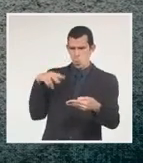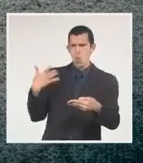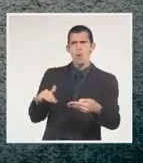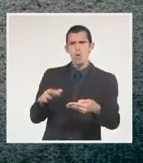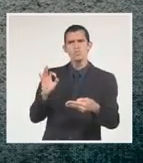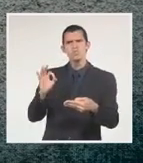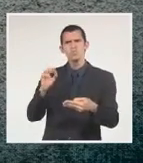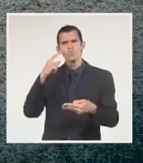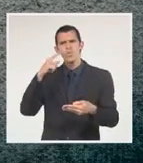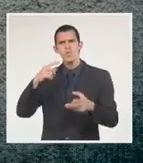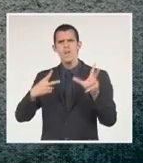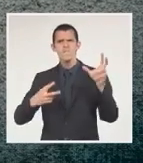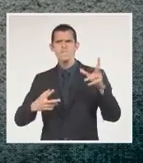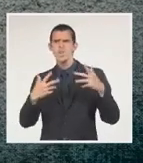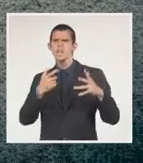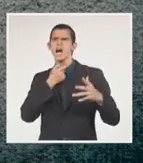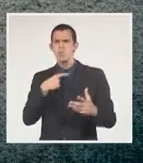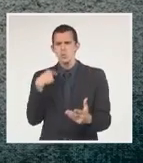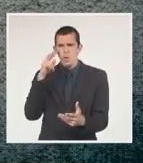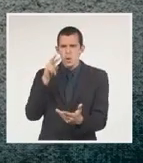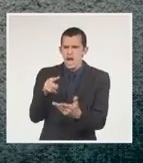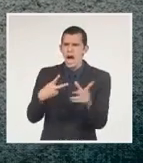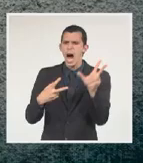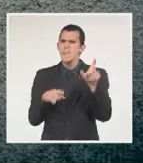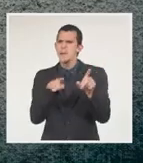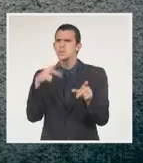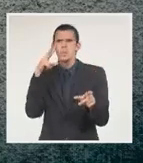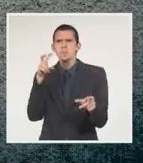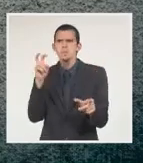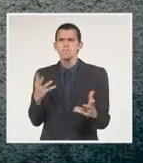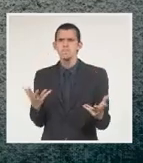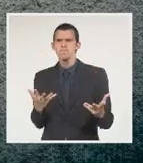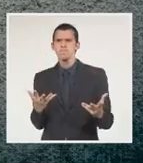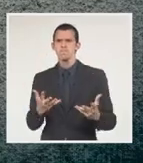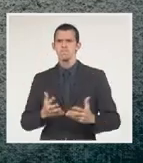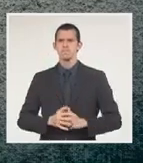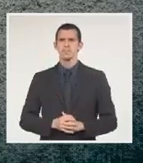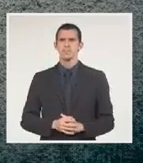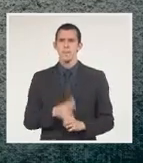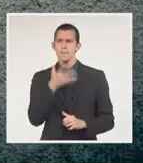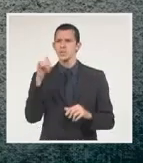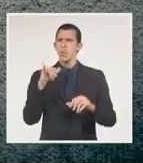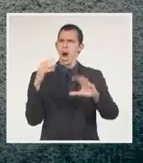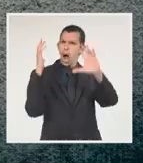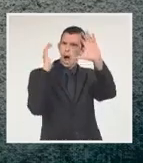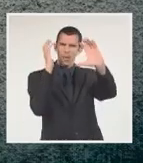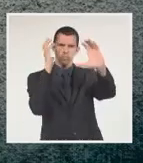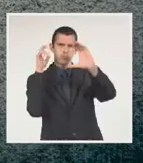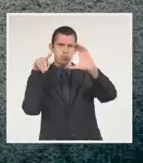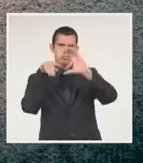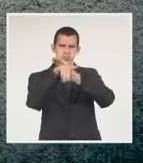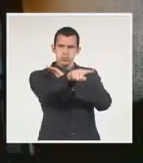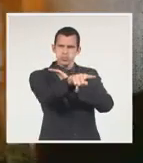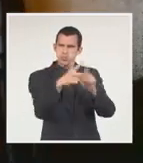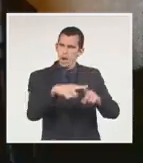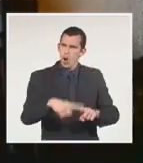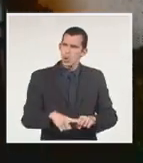que habían armamentos que hasta ni conocía. una especie de lanzacohetes, había